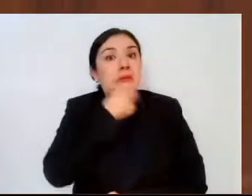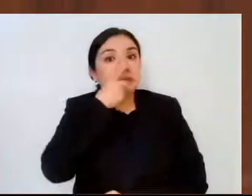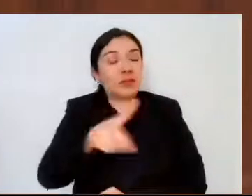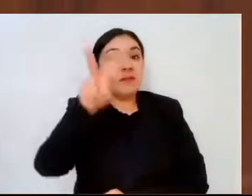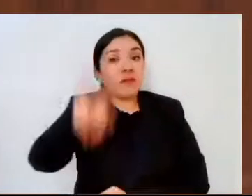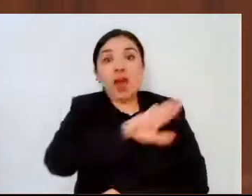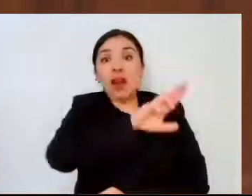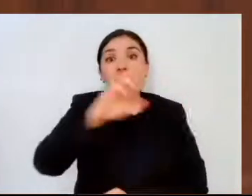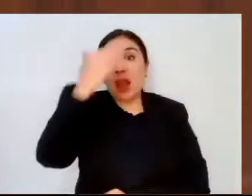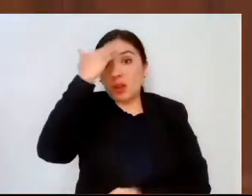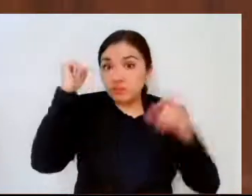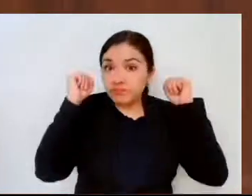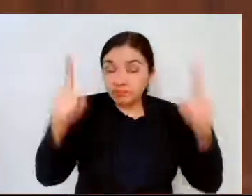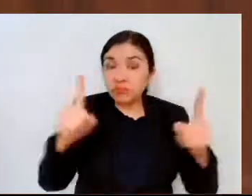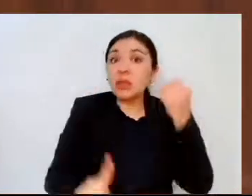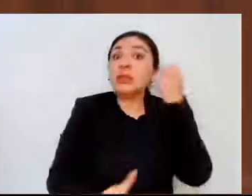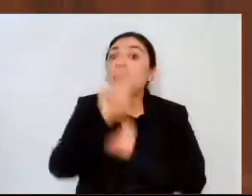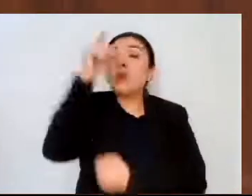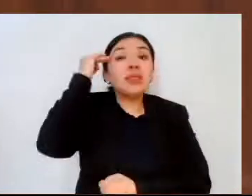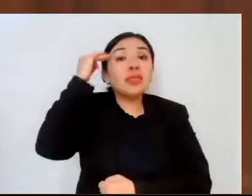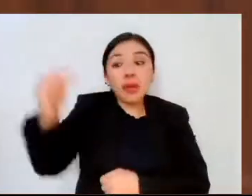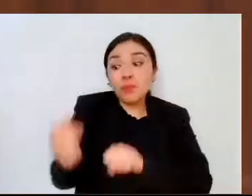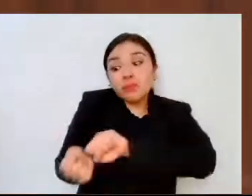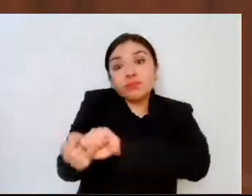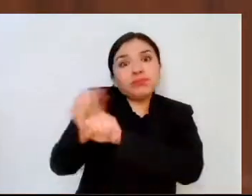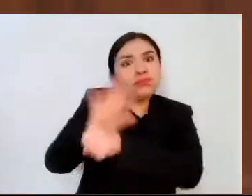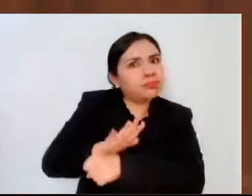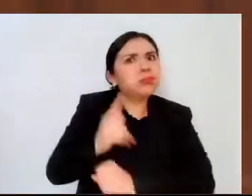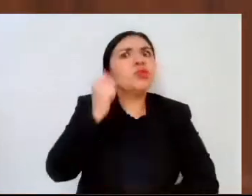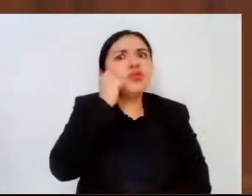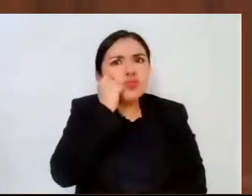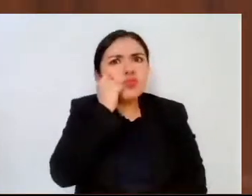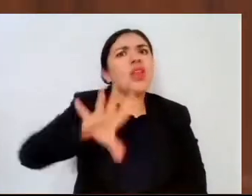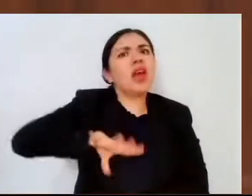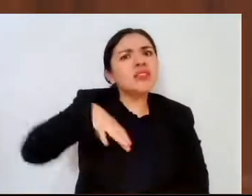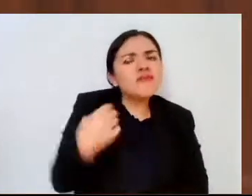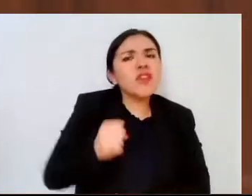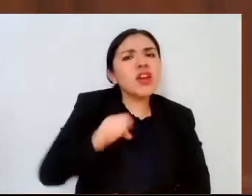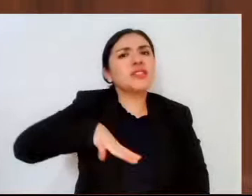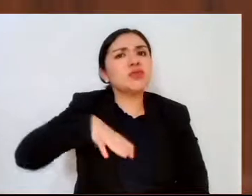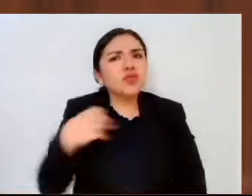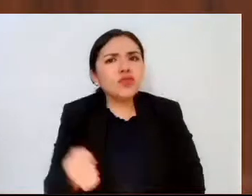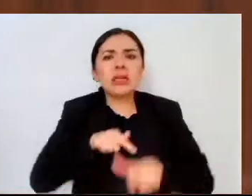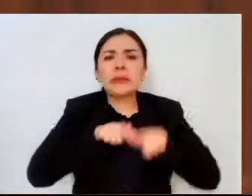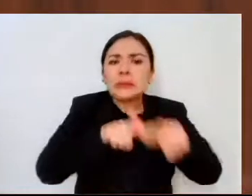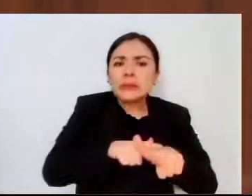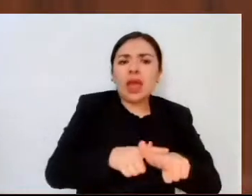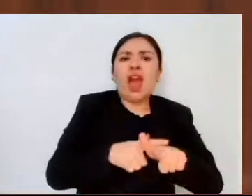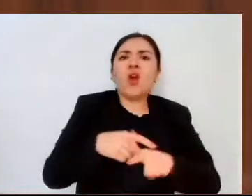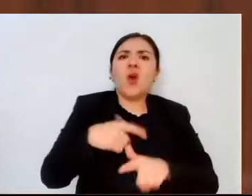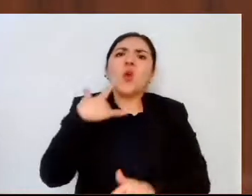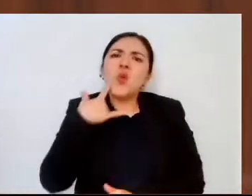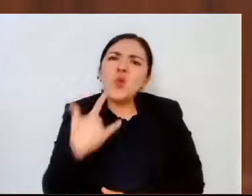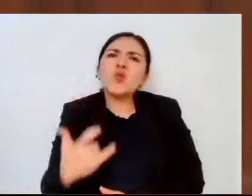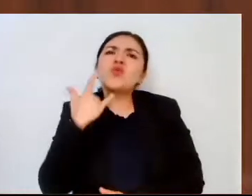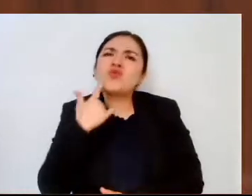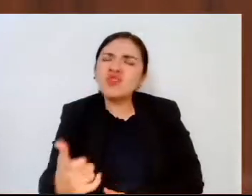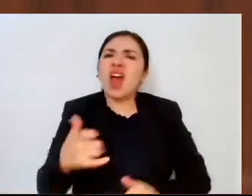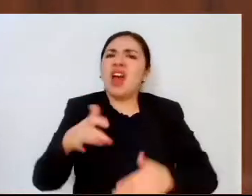aún más en pandemia, el esfuerzo, vocación, compromiso,